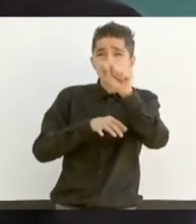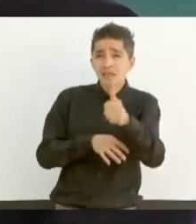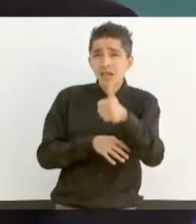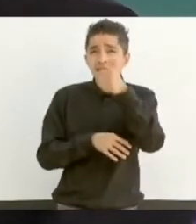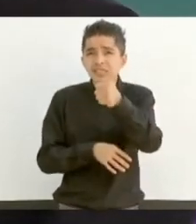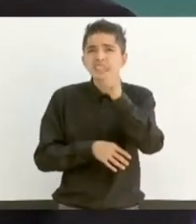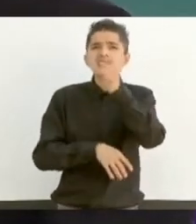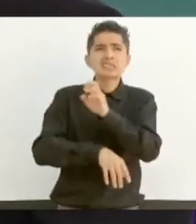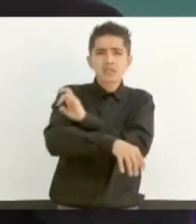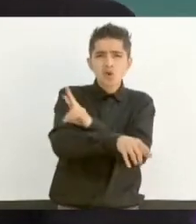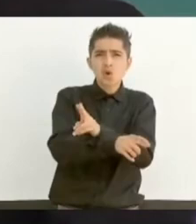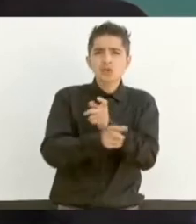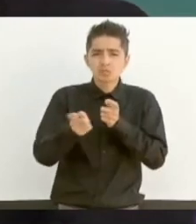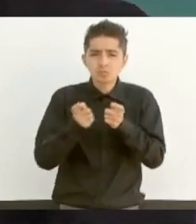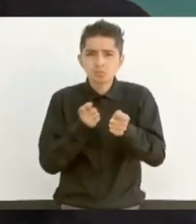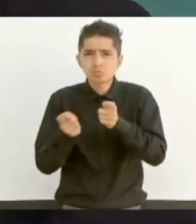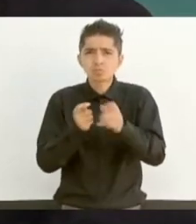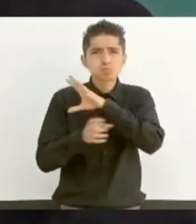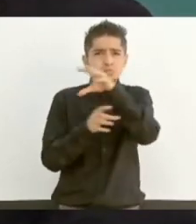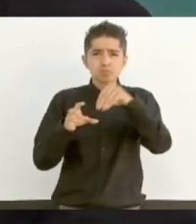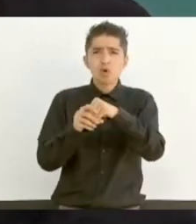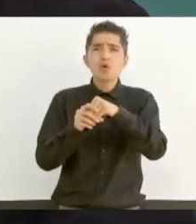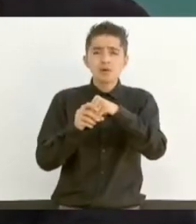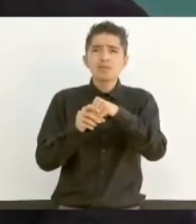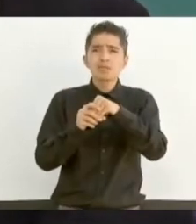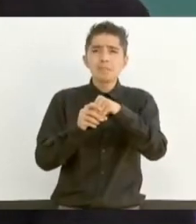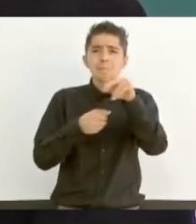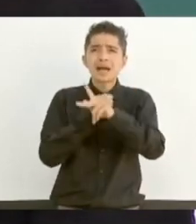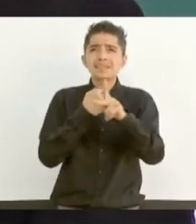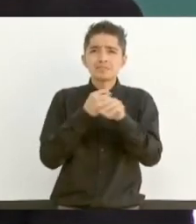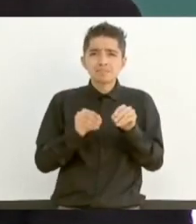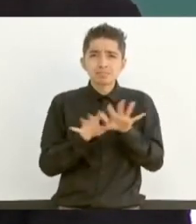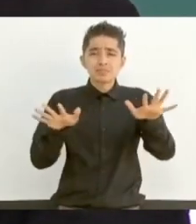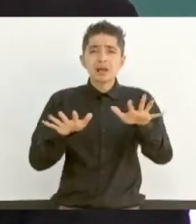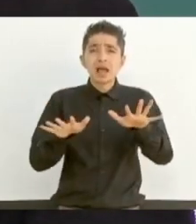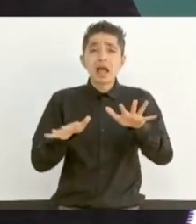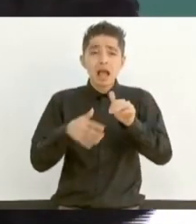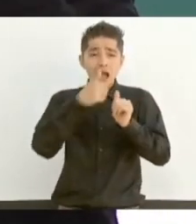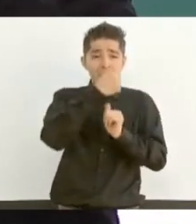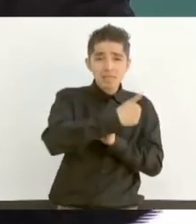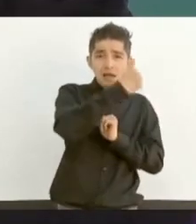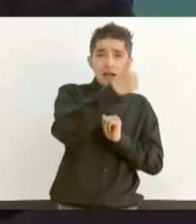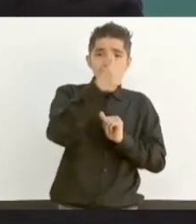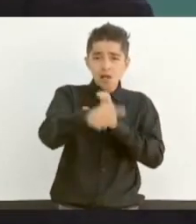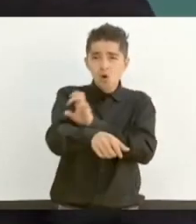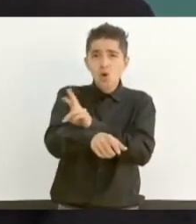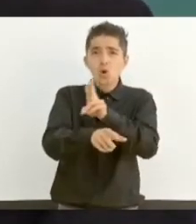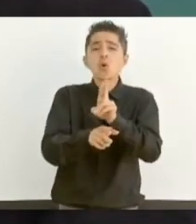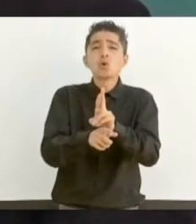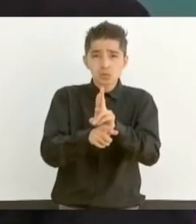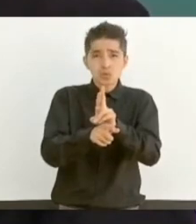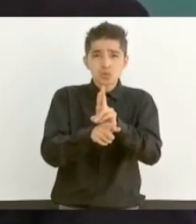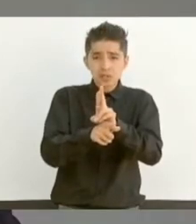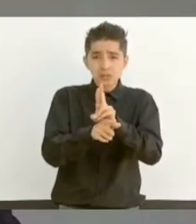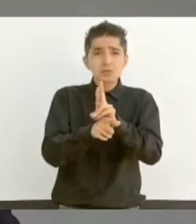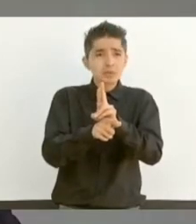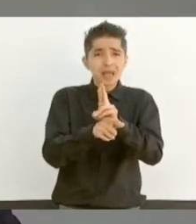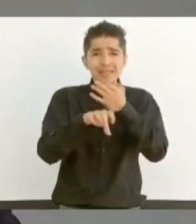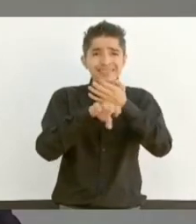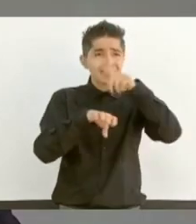coordinaciones territoriales. En cada coordinación territorial, un cuartel como este,